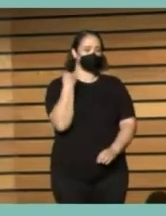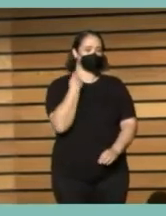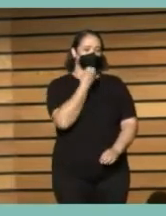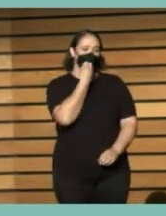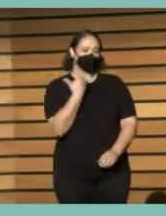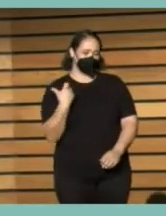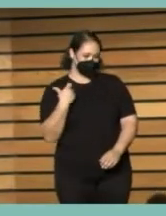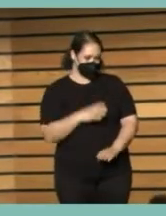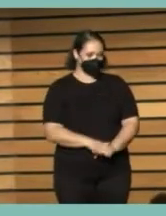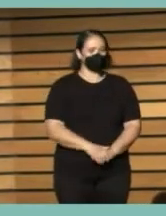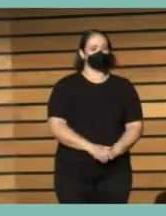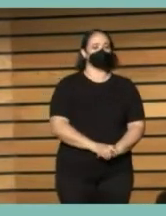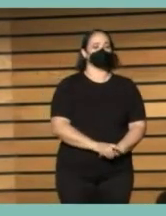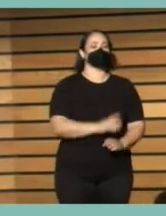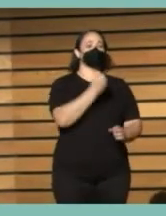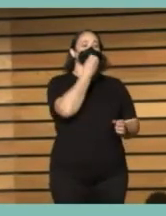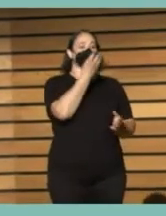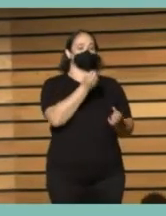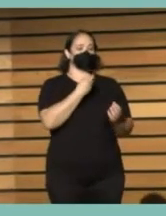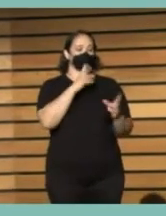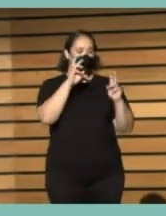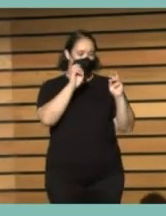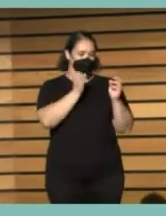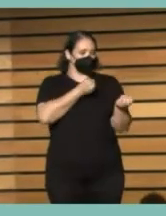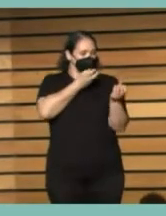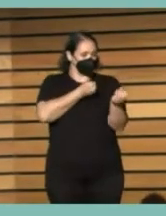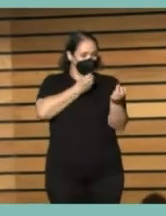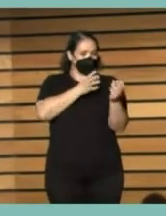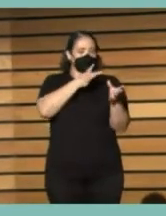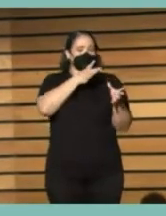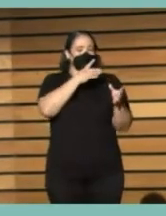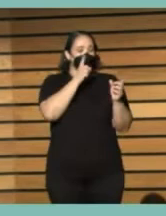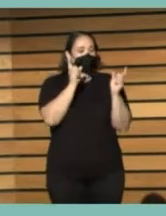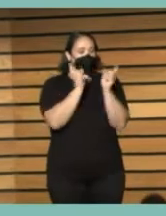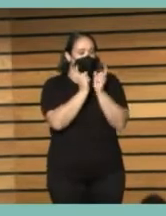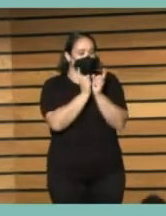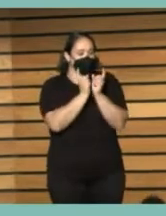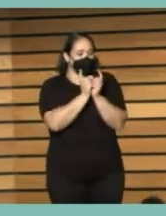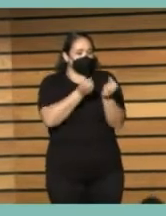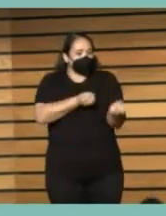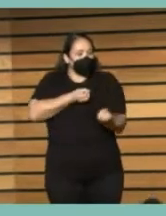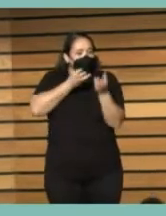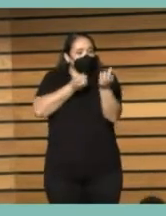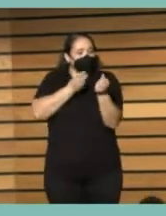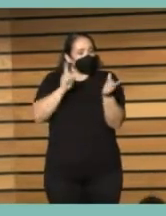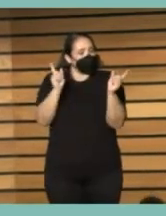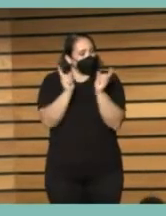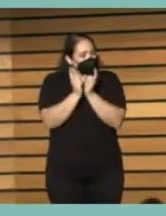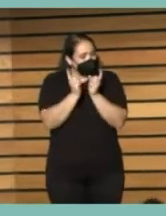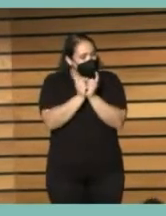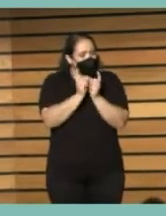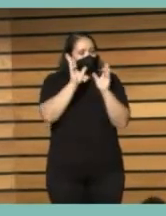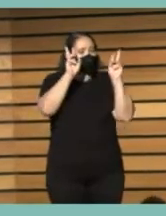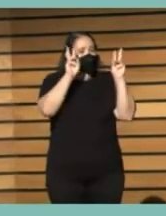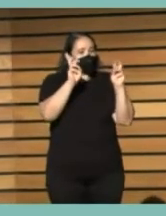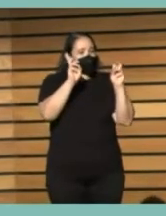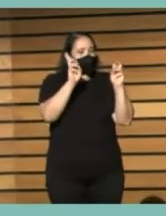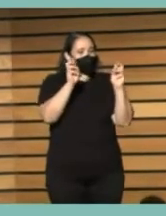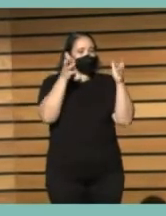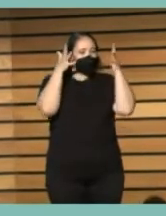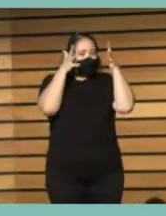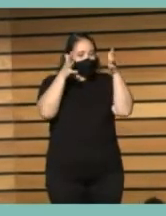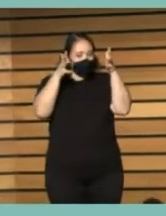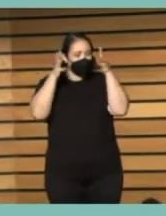Muchísimas gracias por las comunicaciones. Vamos a hacer ahora una breve sesión informativa de los asuntos del Consejo de